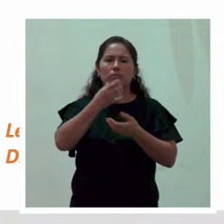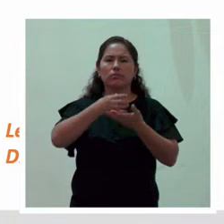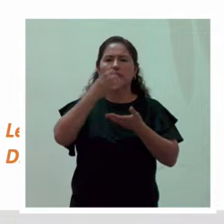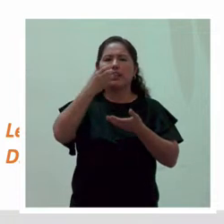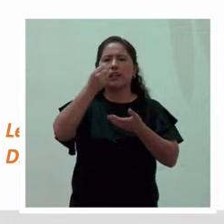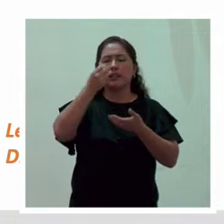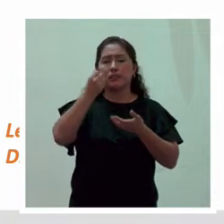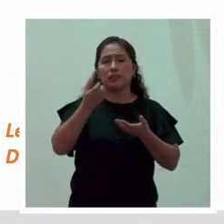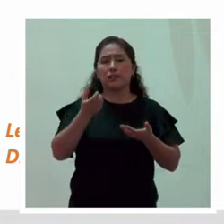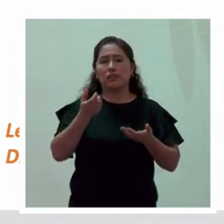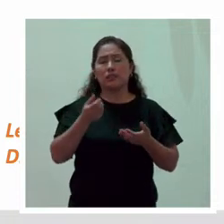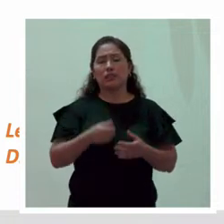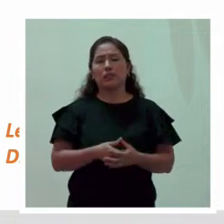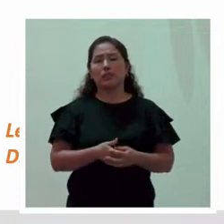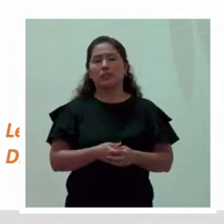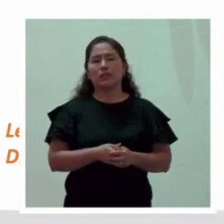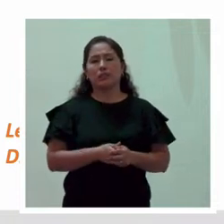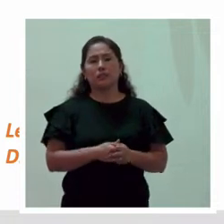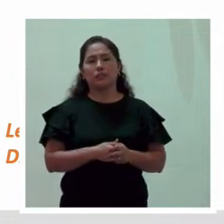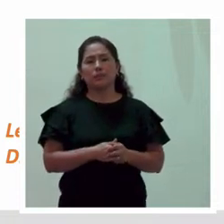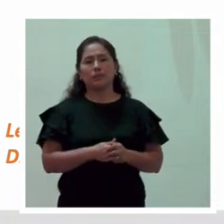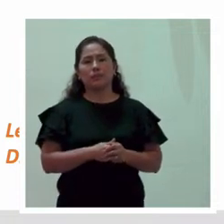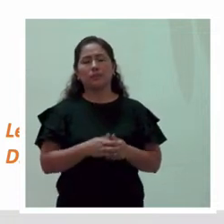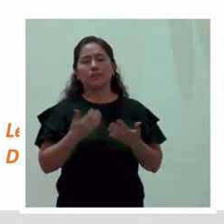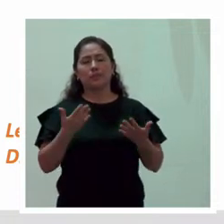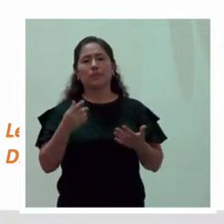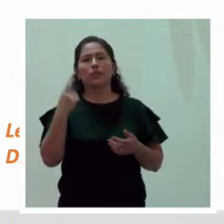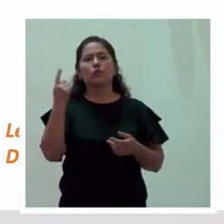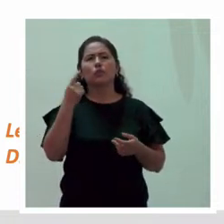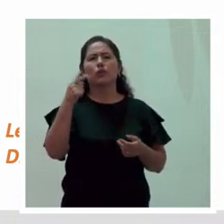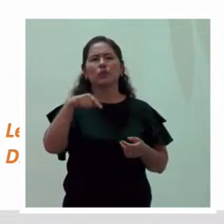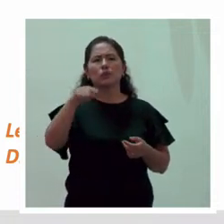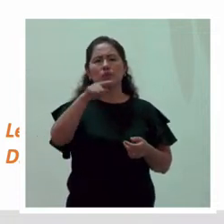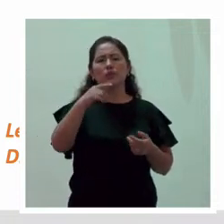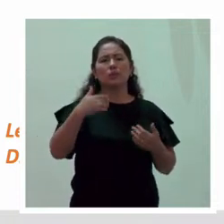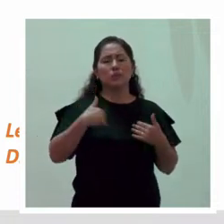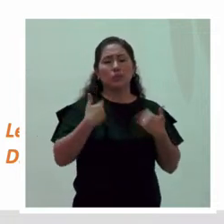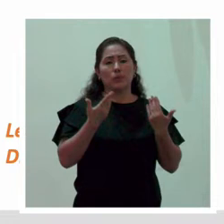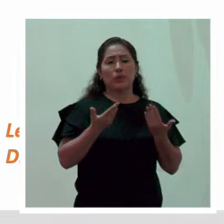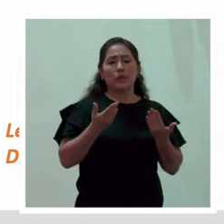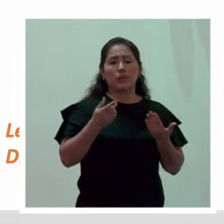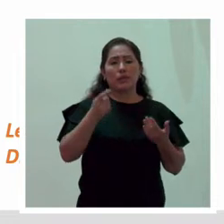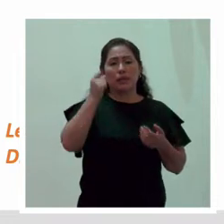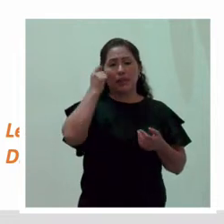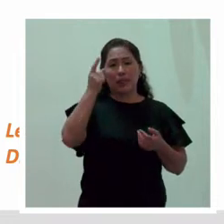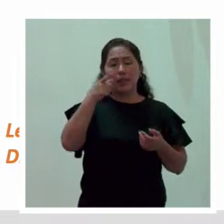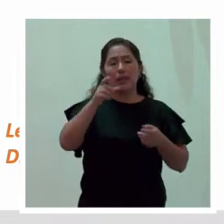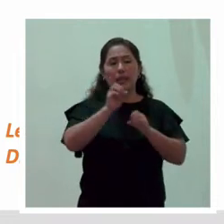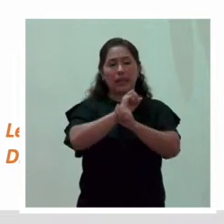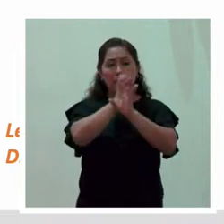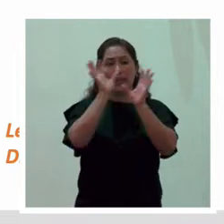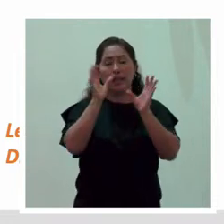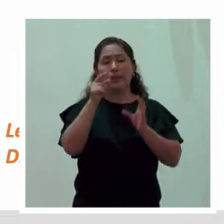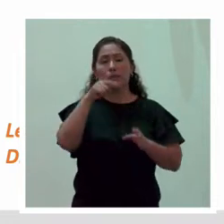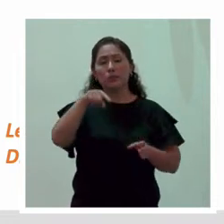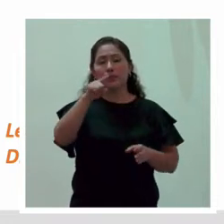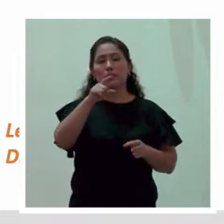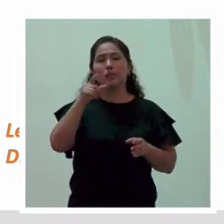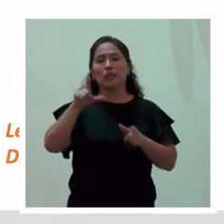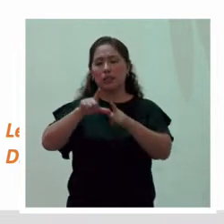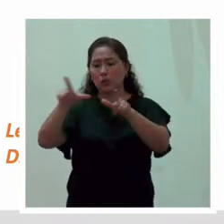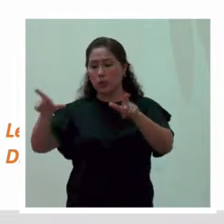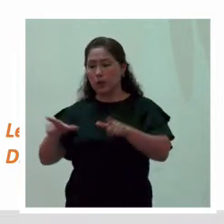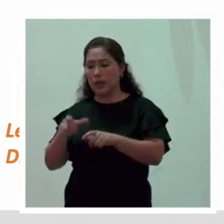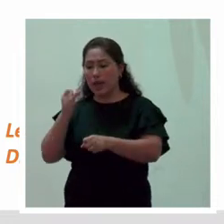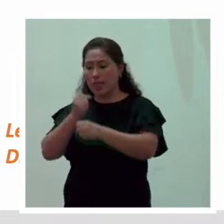ponencia es precisamente sobre lactarios. Solo para que no se quede en la nebulosa, hay que tener claro que los centros de trabajo